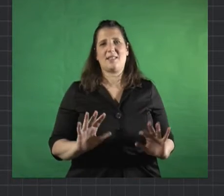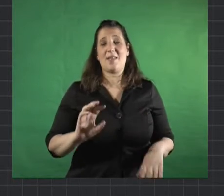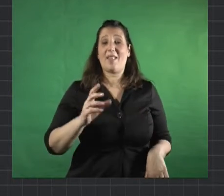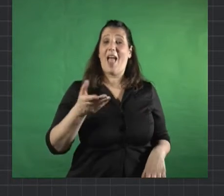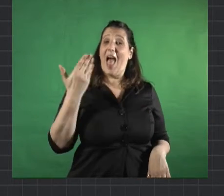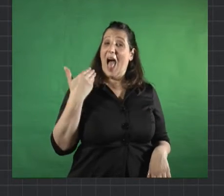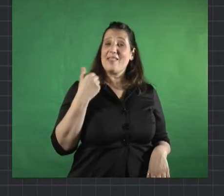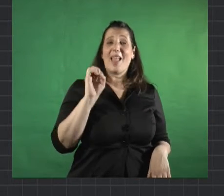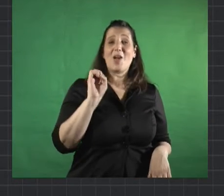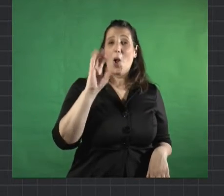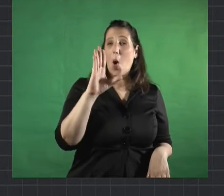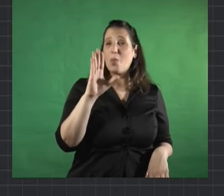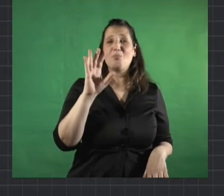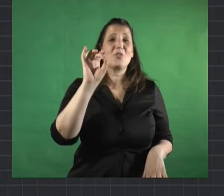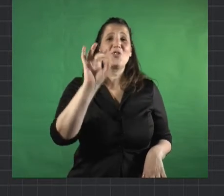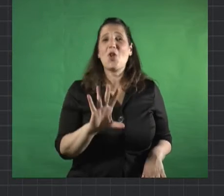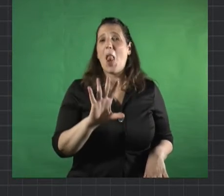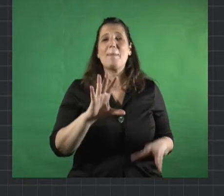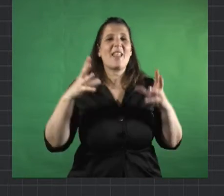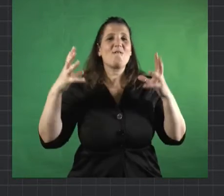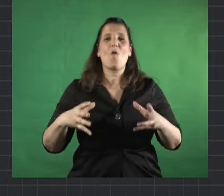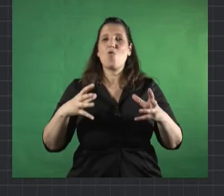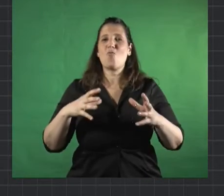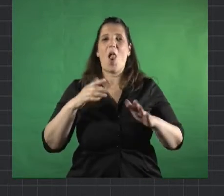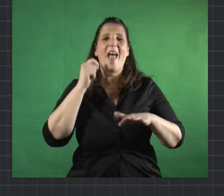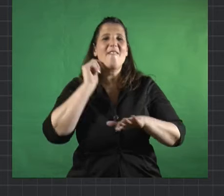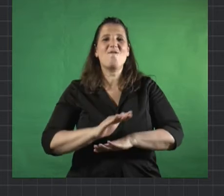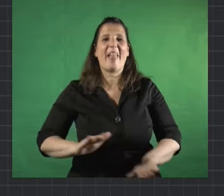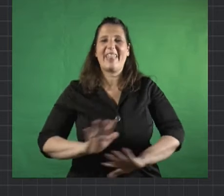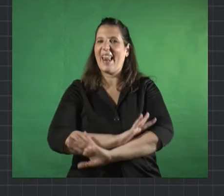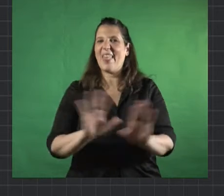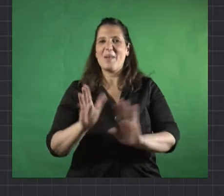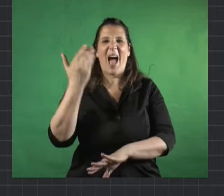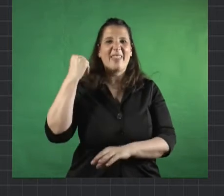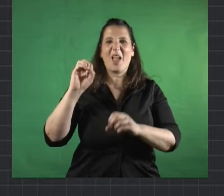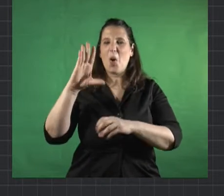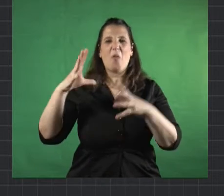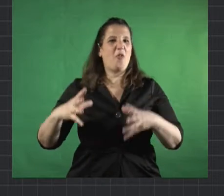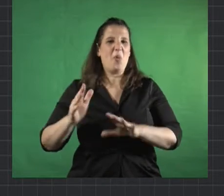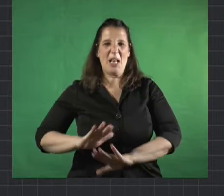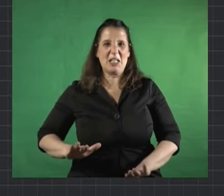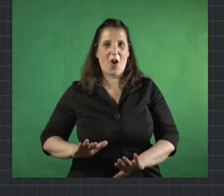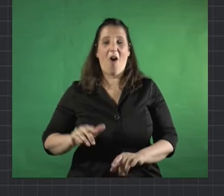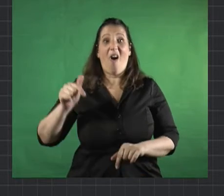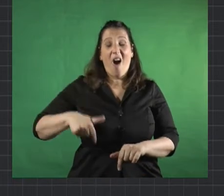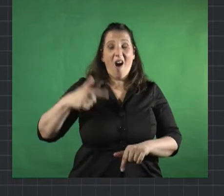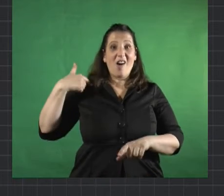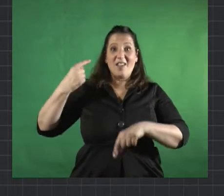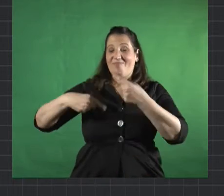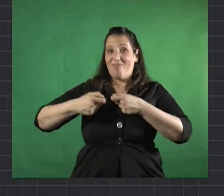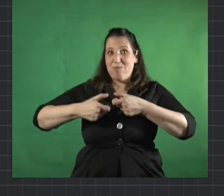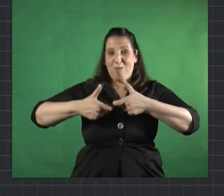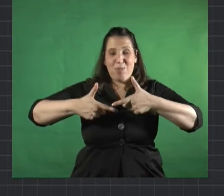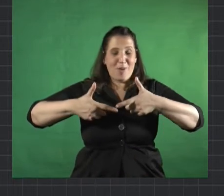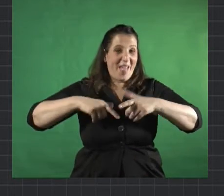éramos un club que era solamente de fútbol infantil de chicos hoy realmente tenemos la misma cantidad de